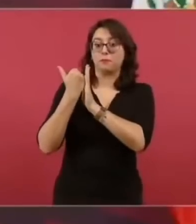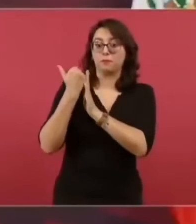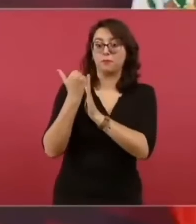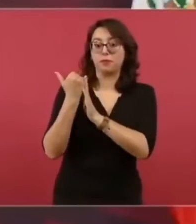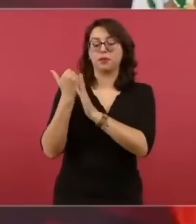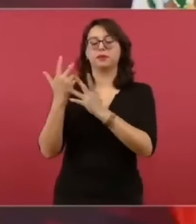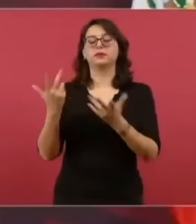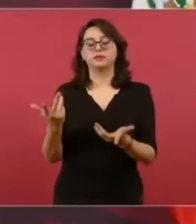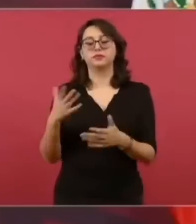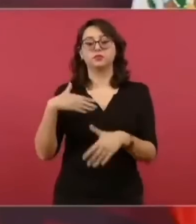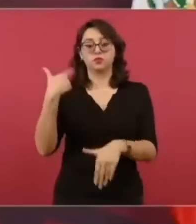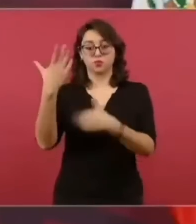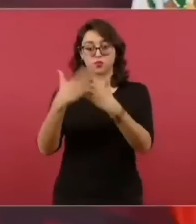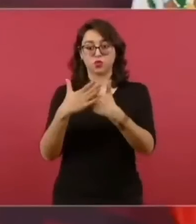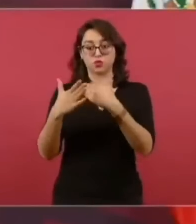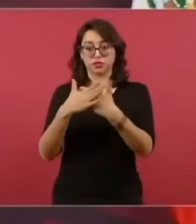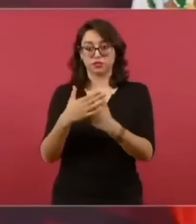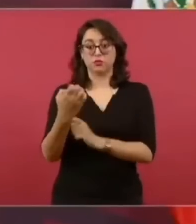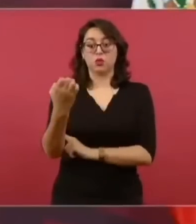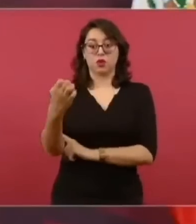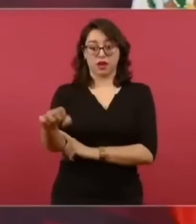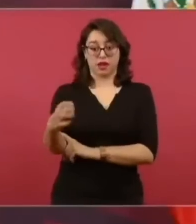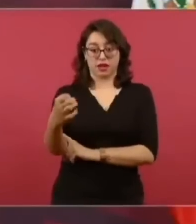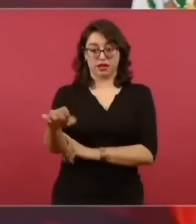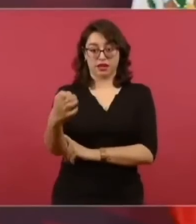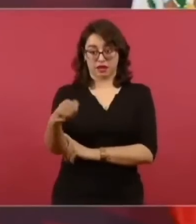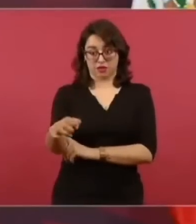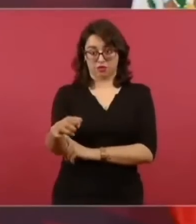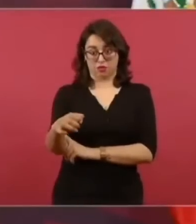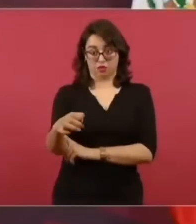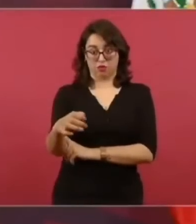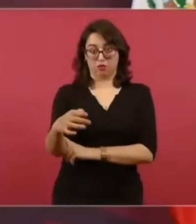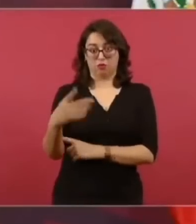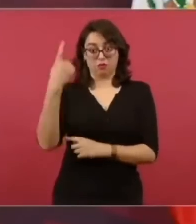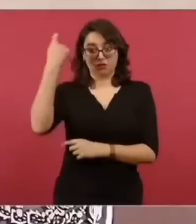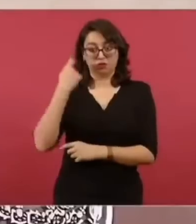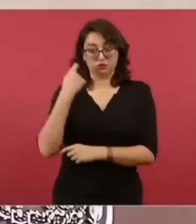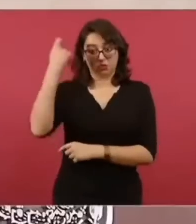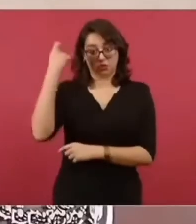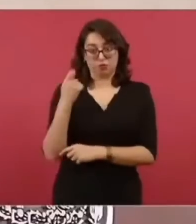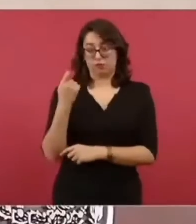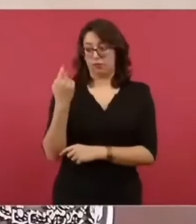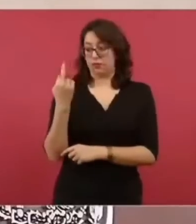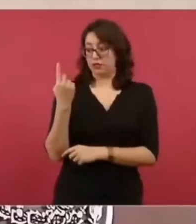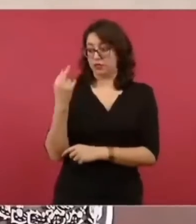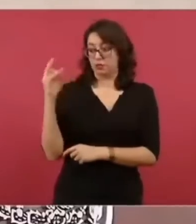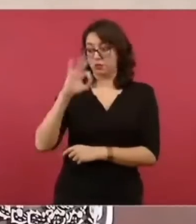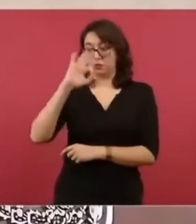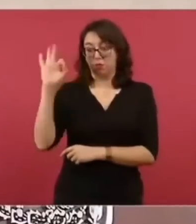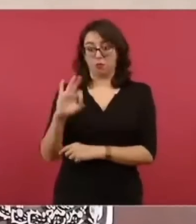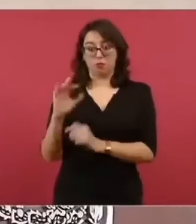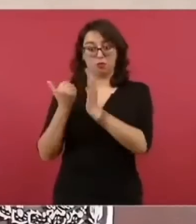va a aumentar la pensión adultos mayores 25% y esto yo sé